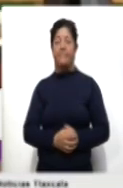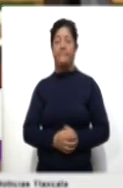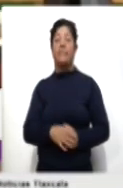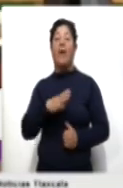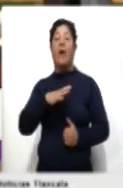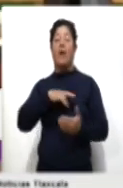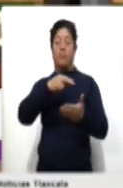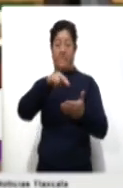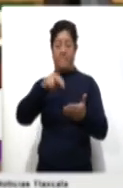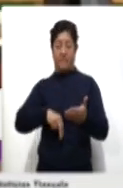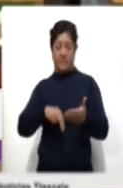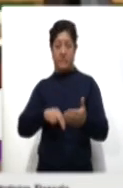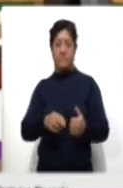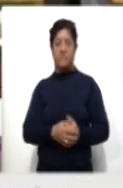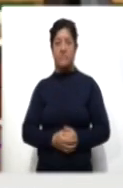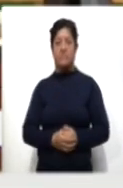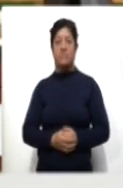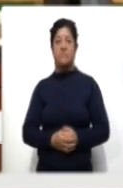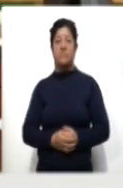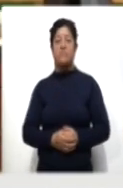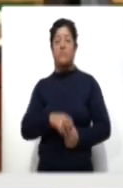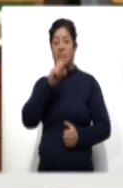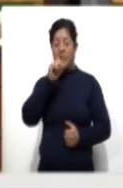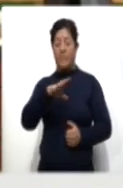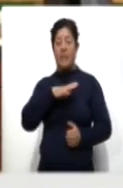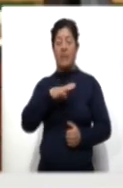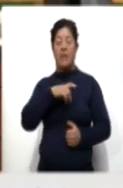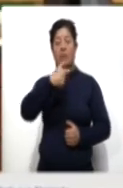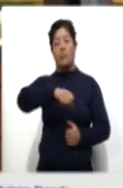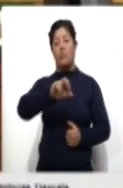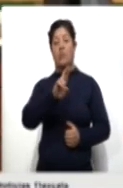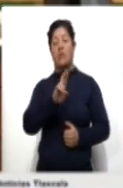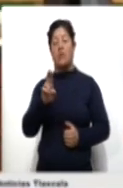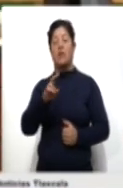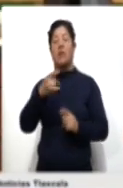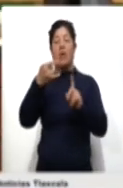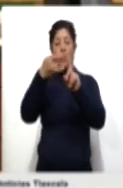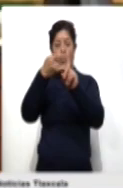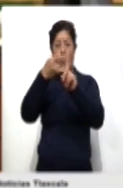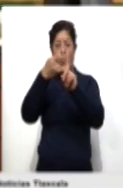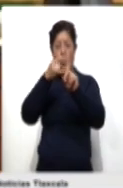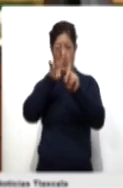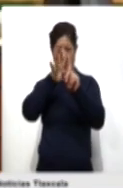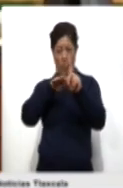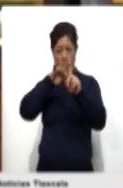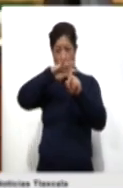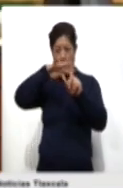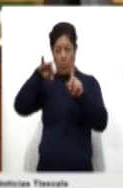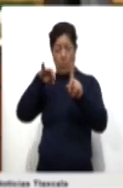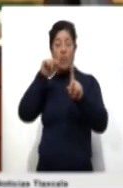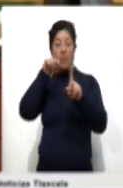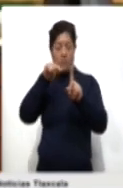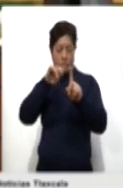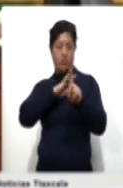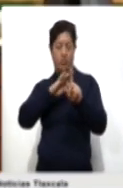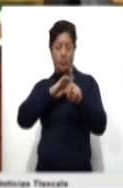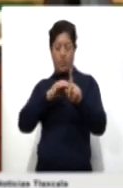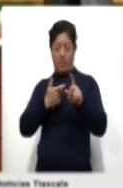una firma electrónica y lleva un QR donde se puede constatar su